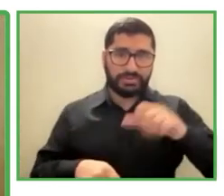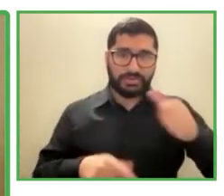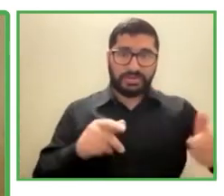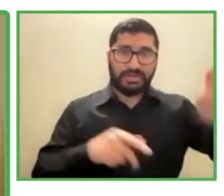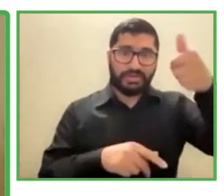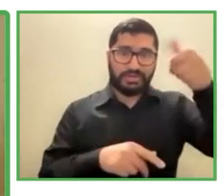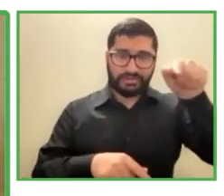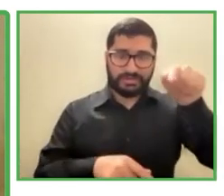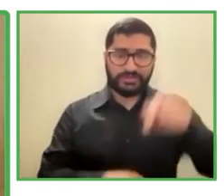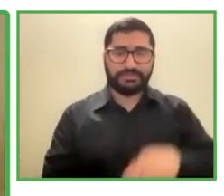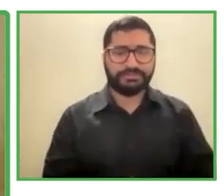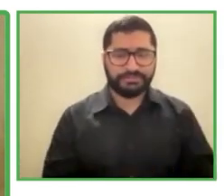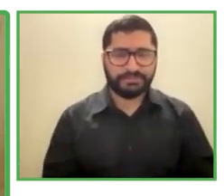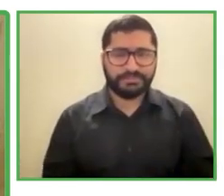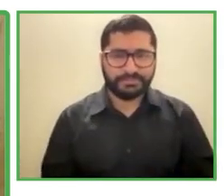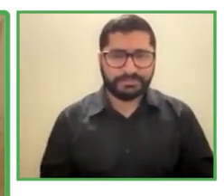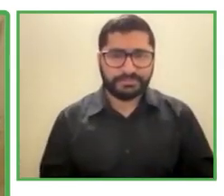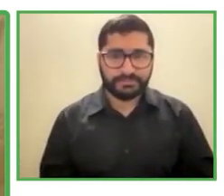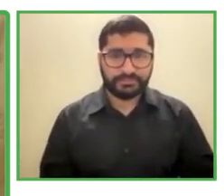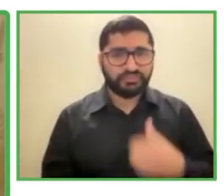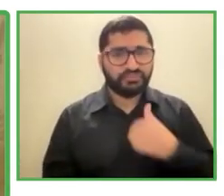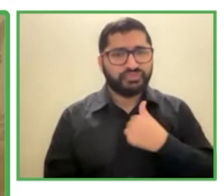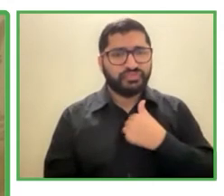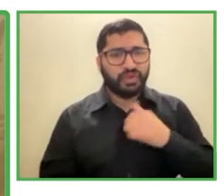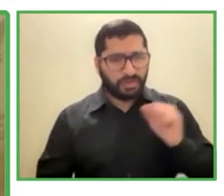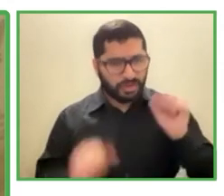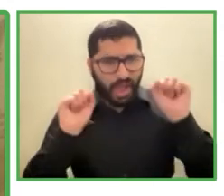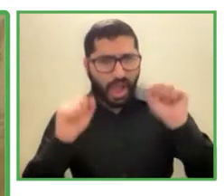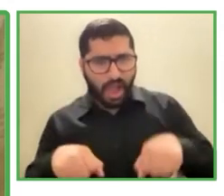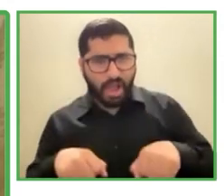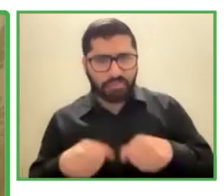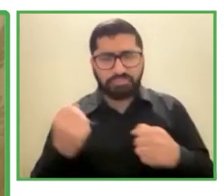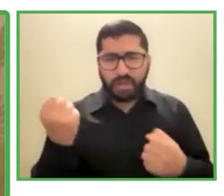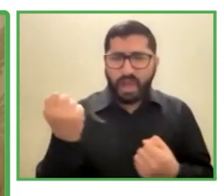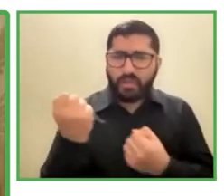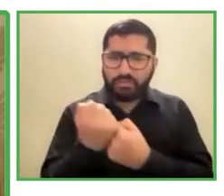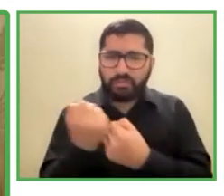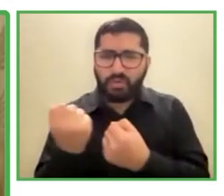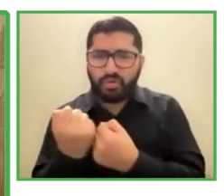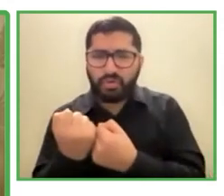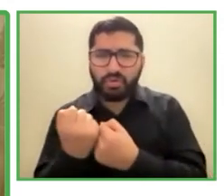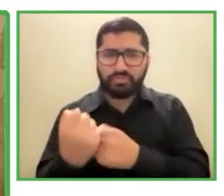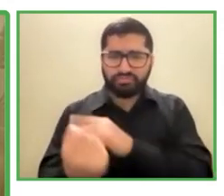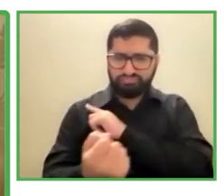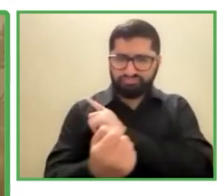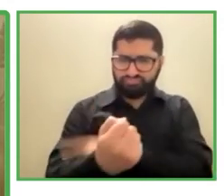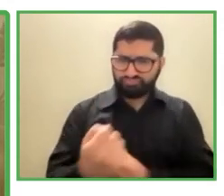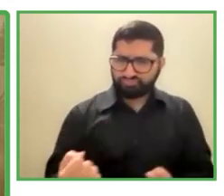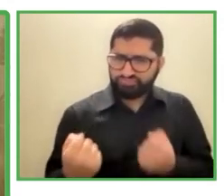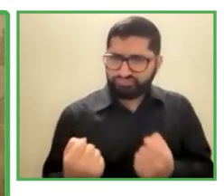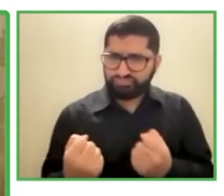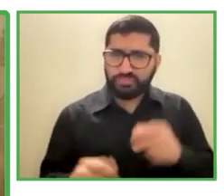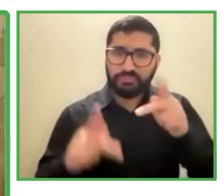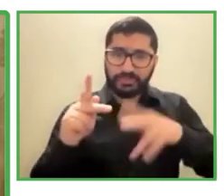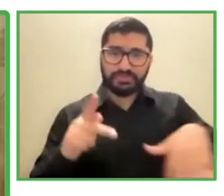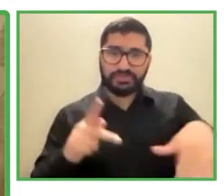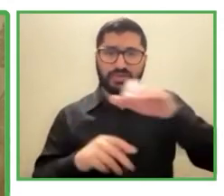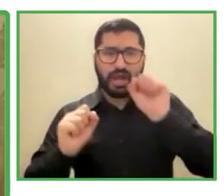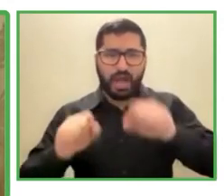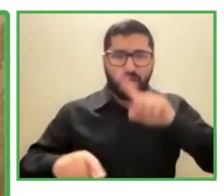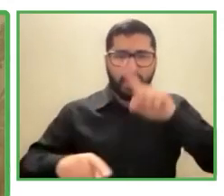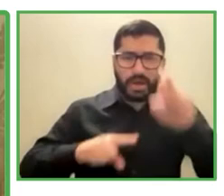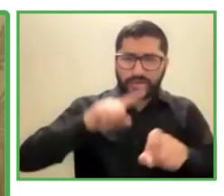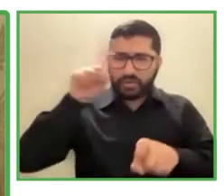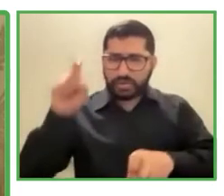he podido apoyar a potenciales aprendizos con sus consultas y dudas con respecto a los programas